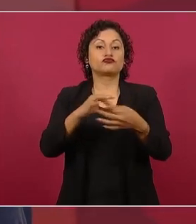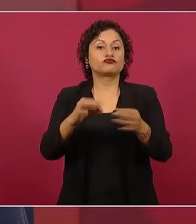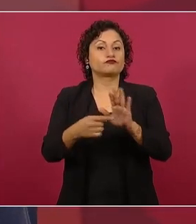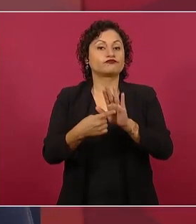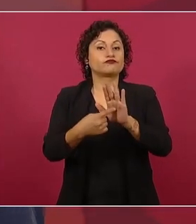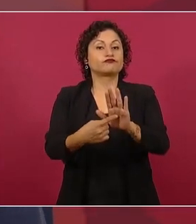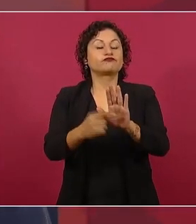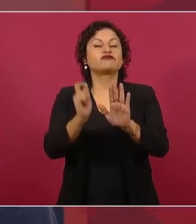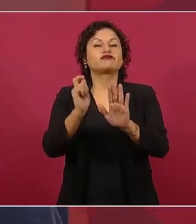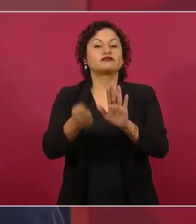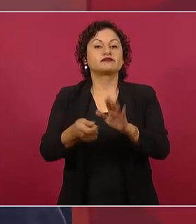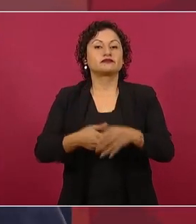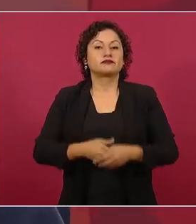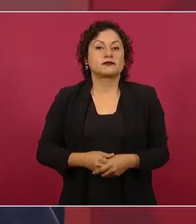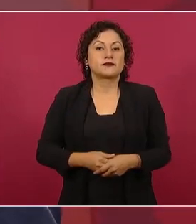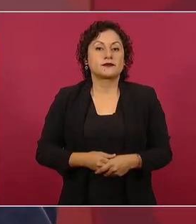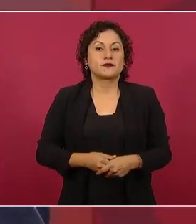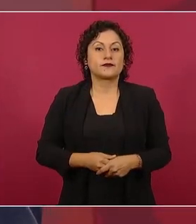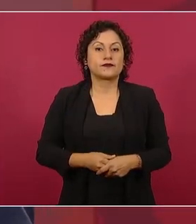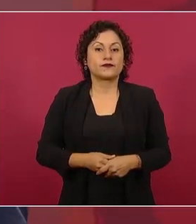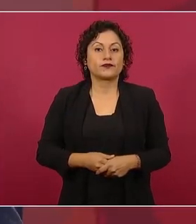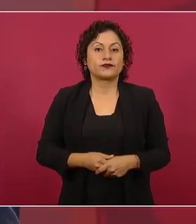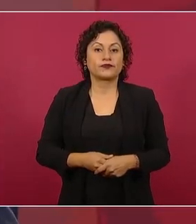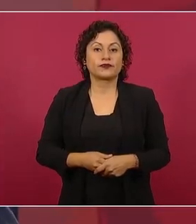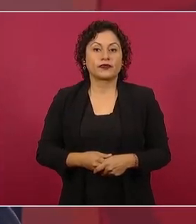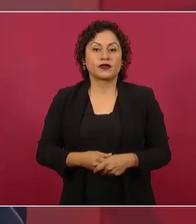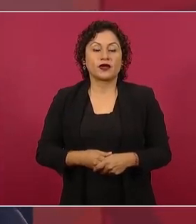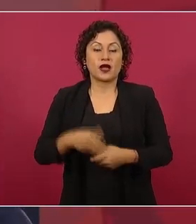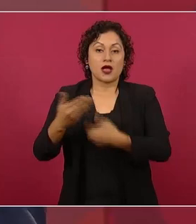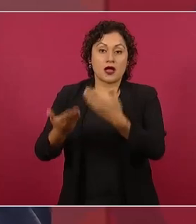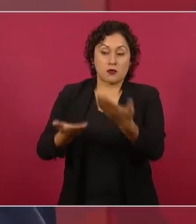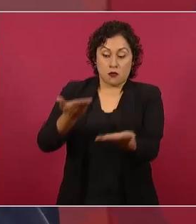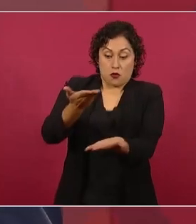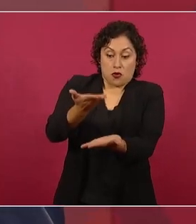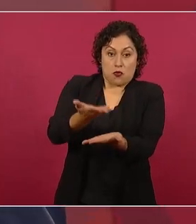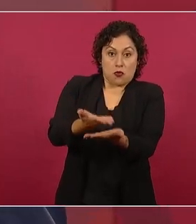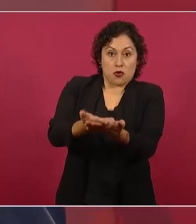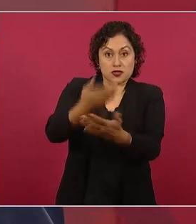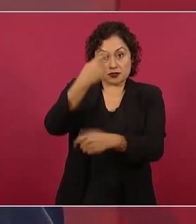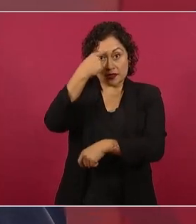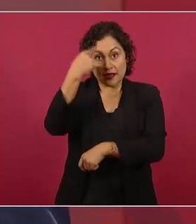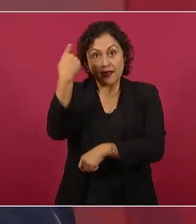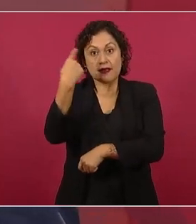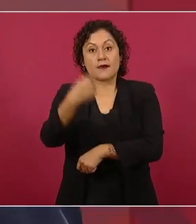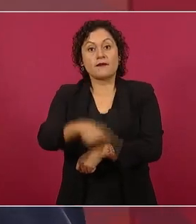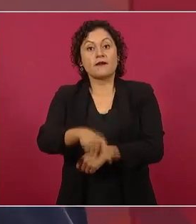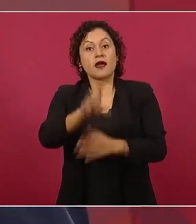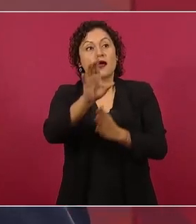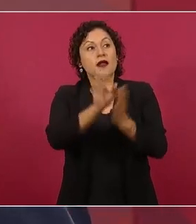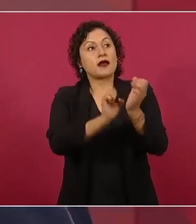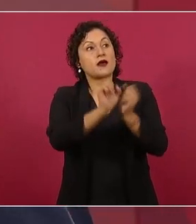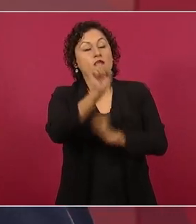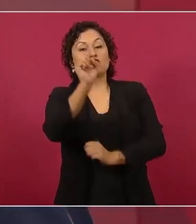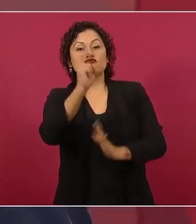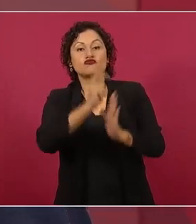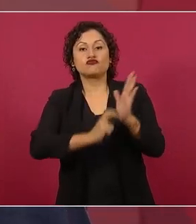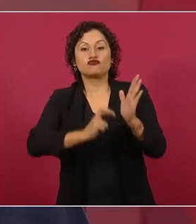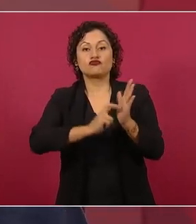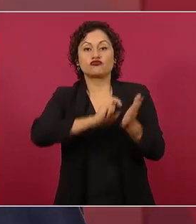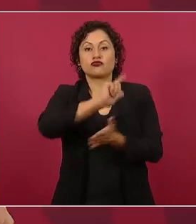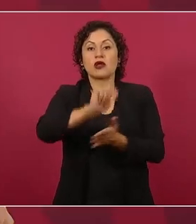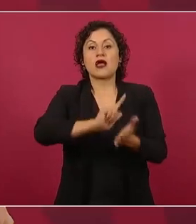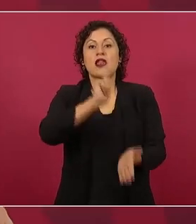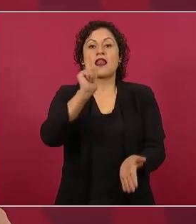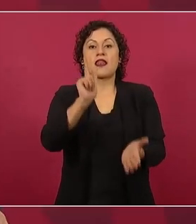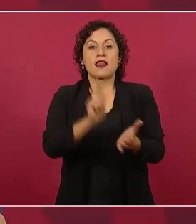reforma constitucional en materia de